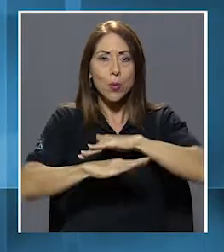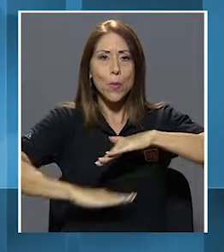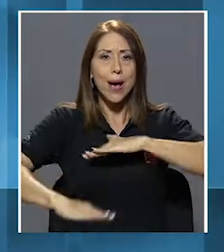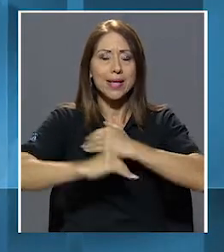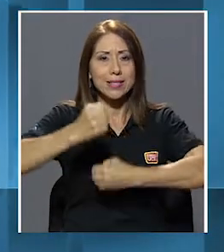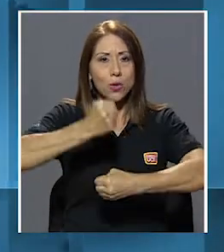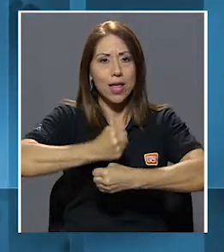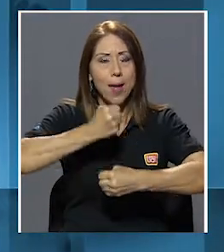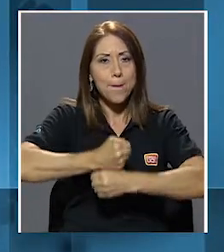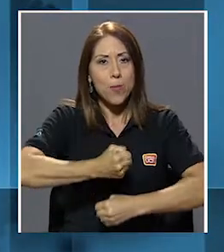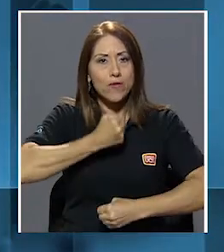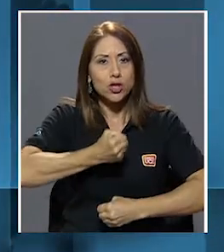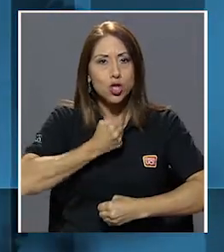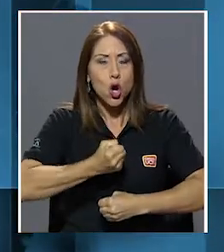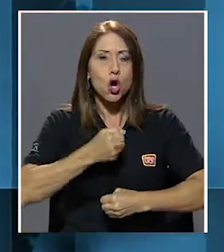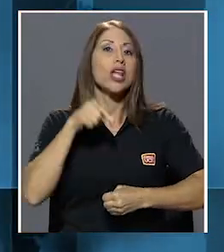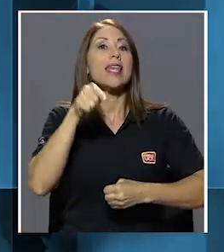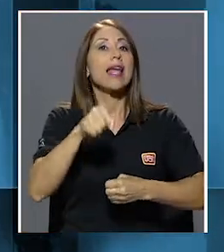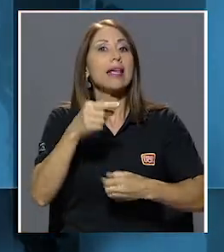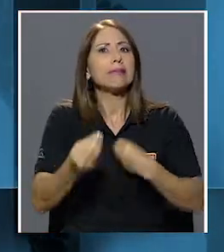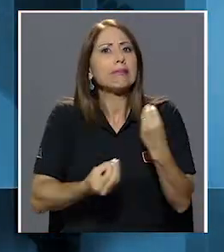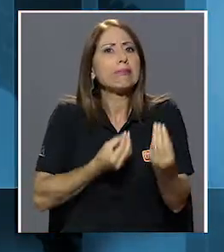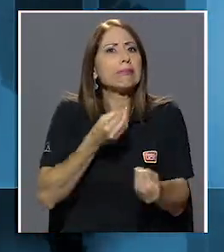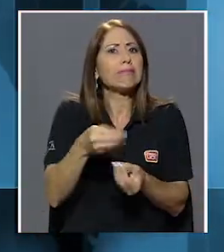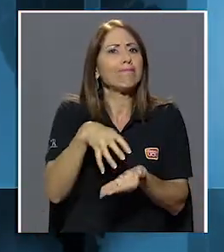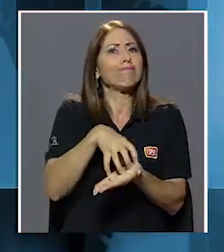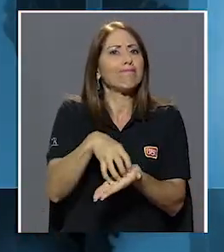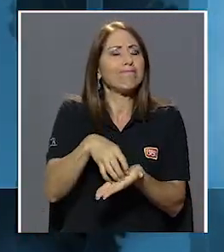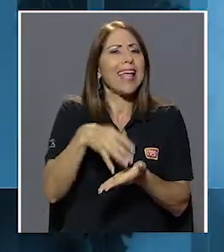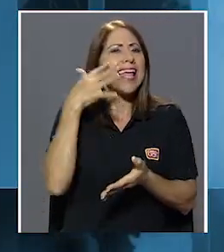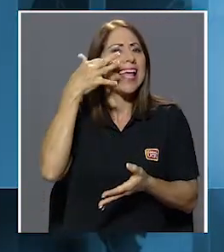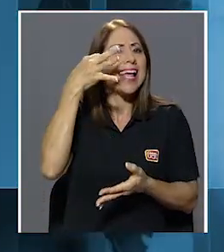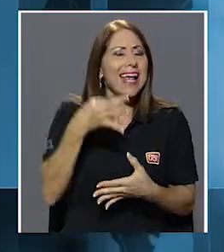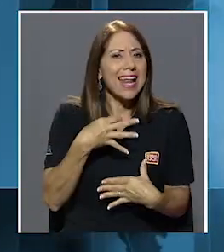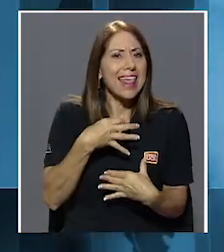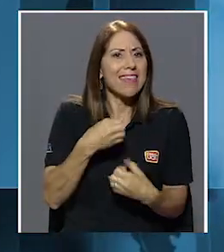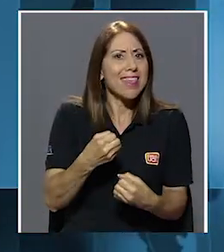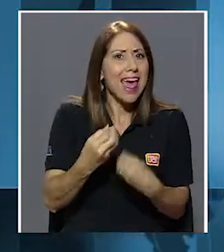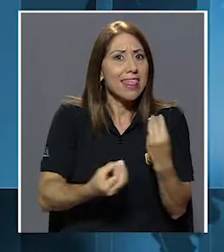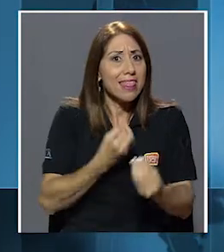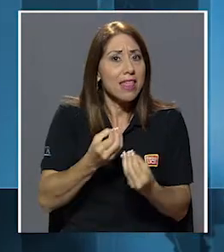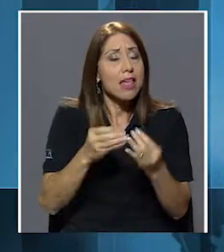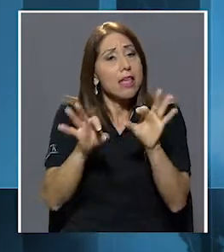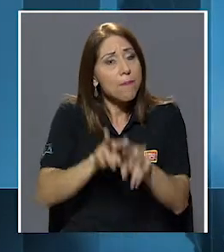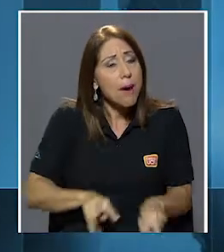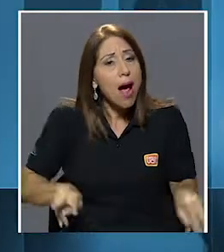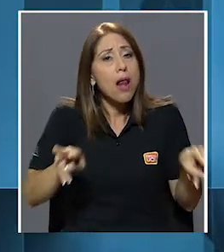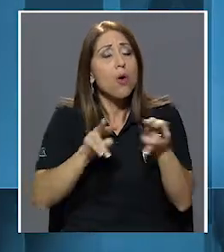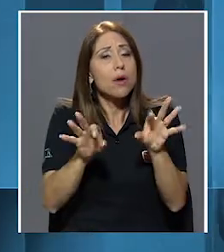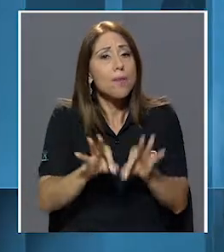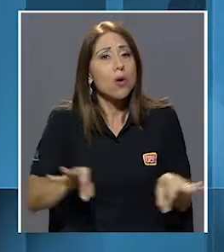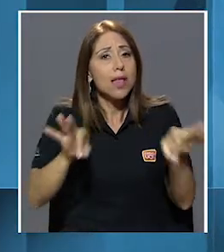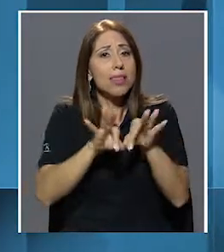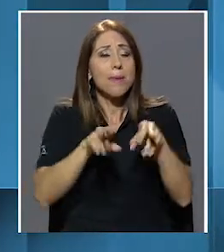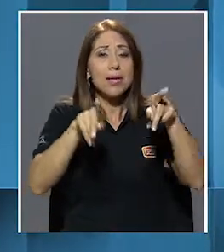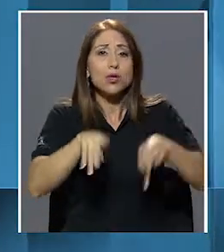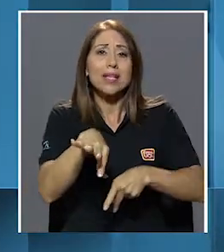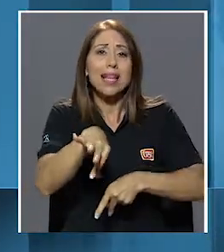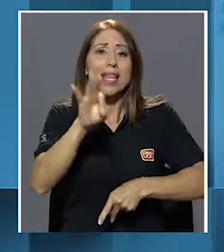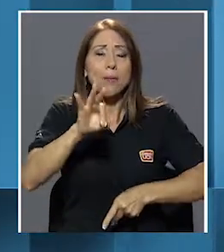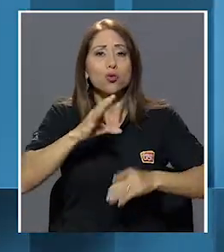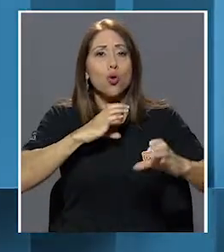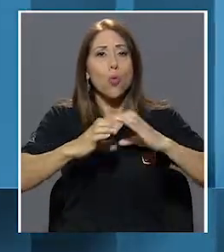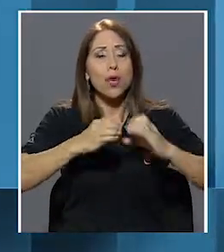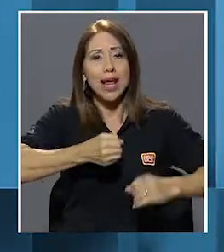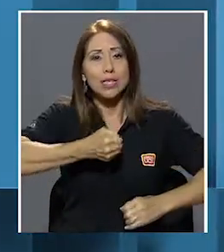básico de la profesión y pone en juego la credibilidad, valor supremo de quienes elegimos la comunicación